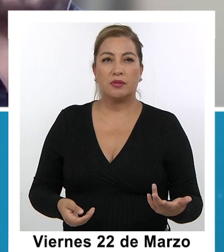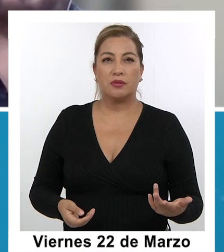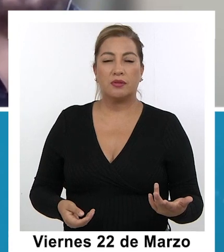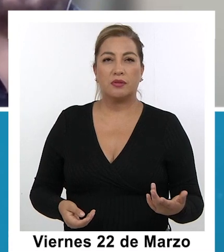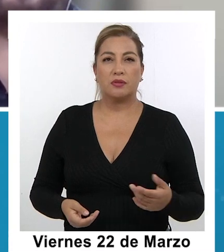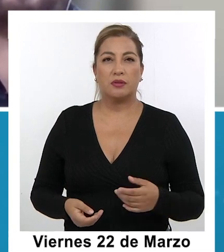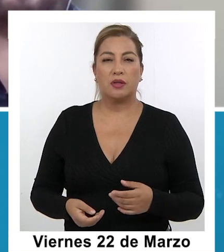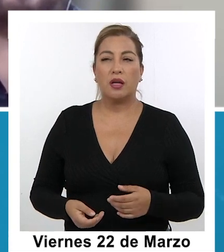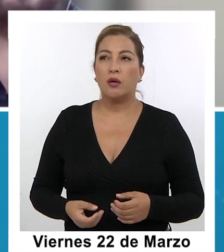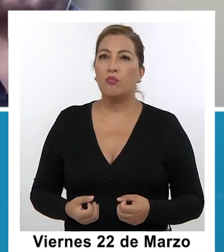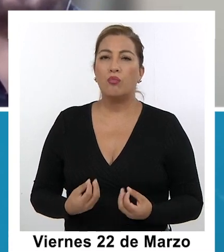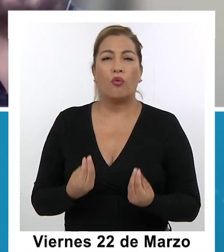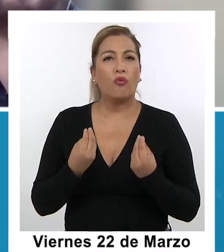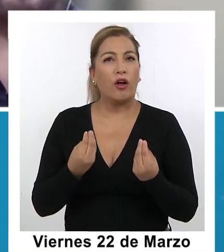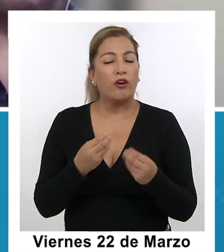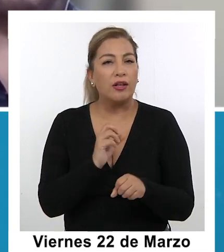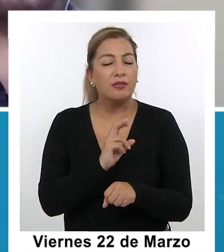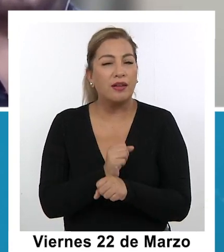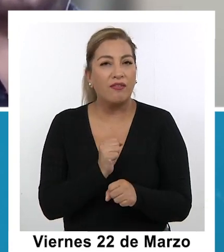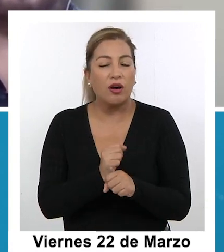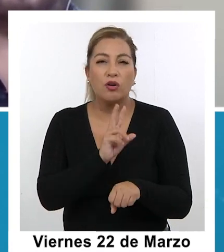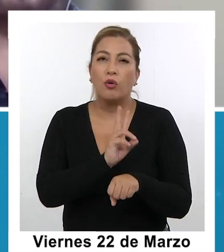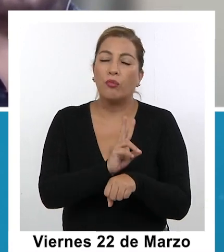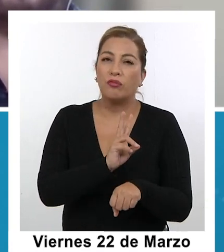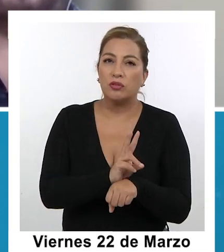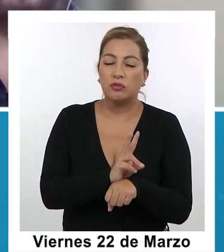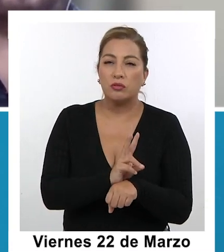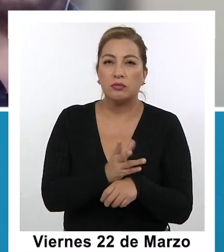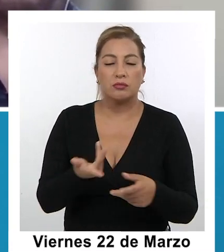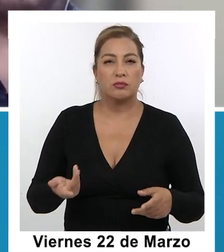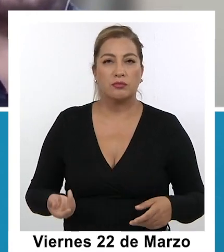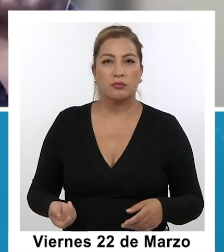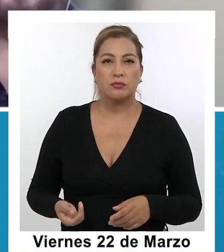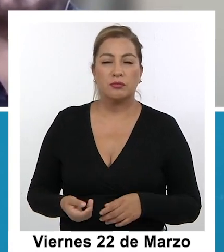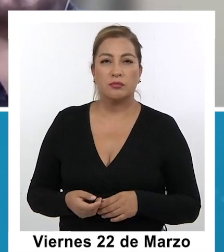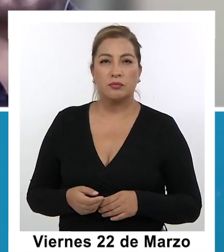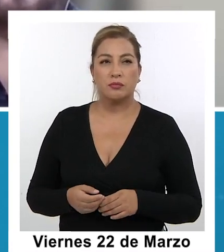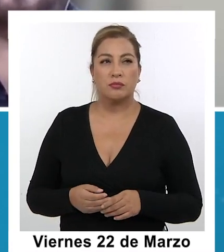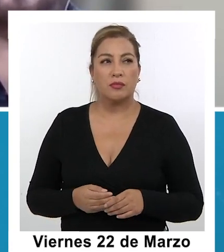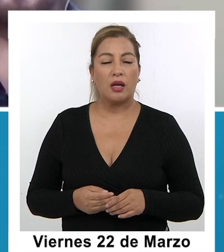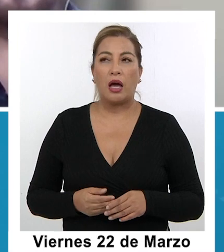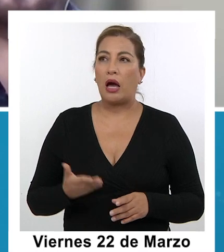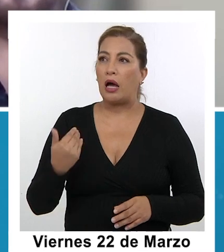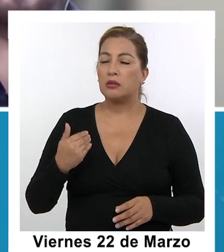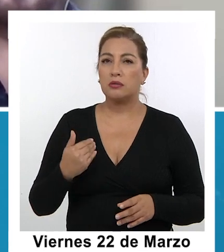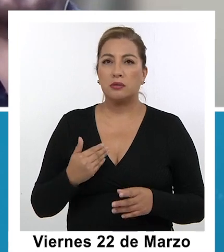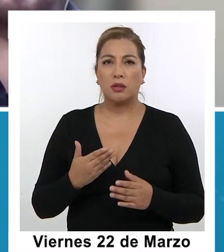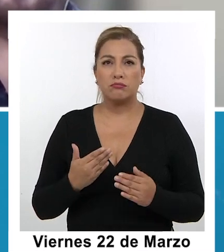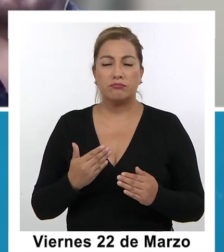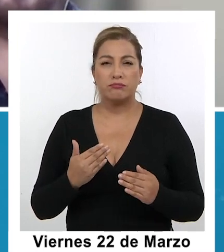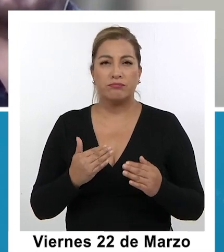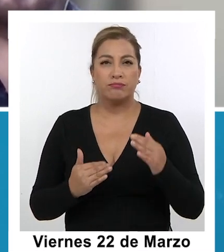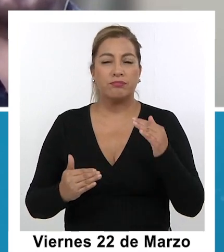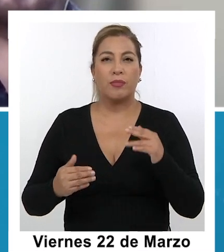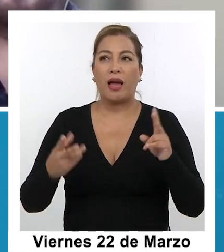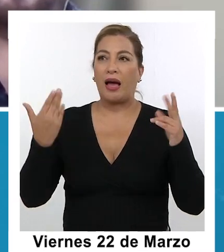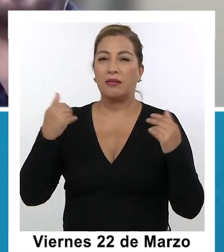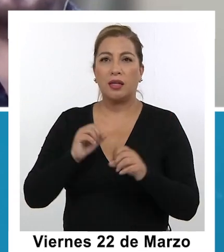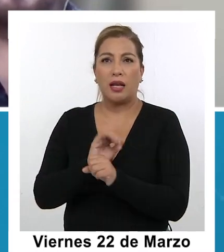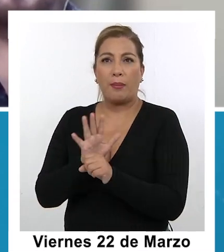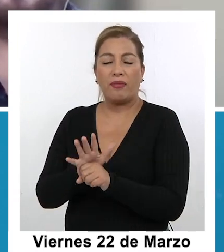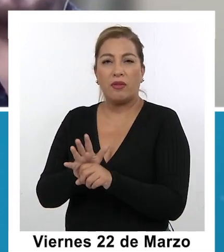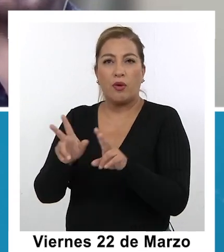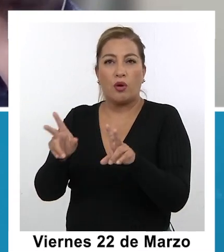bienes de los profesores por el CIMSE, o sea, hoy día el CIMSE subió y era casi imposible que subiera a pesar de la pandemia a pesar de todo,